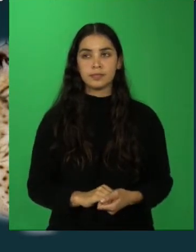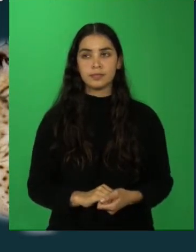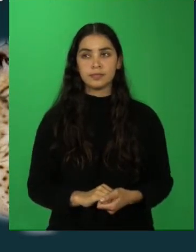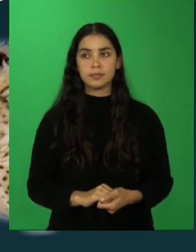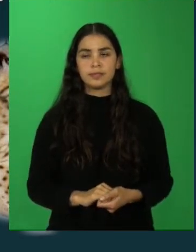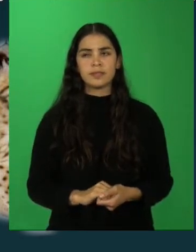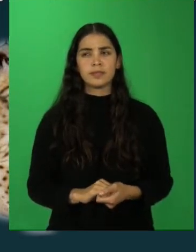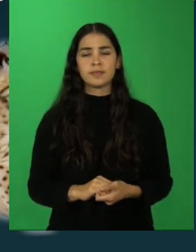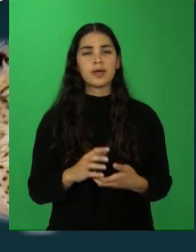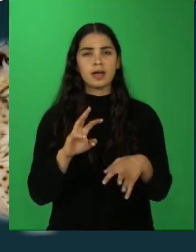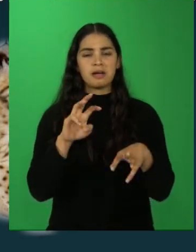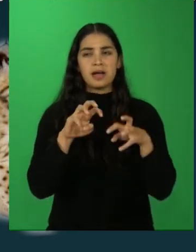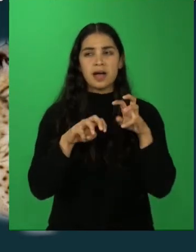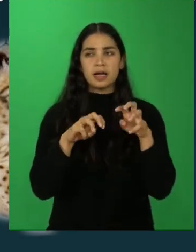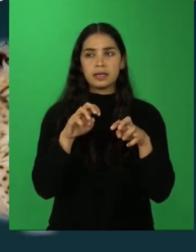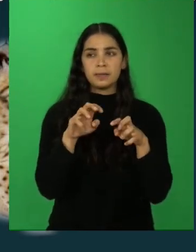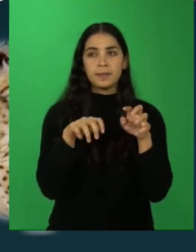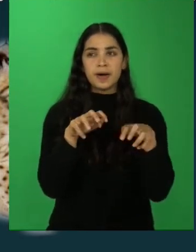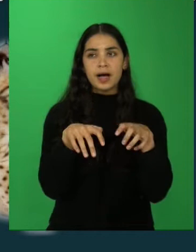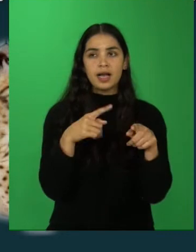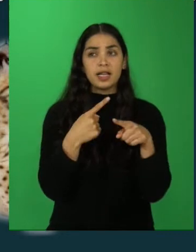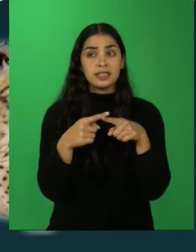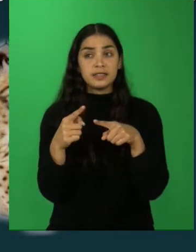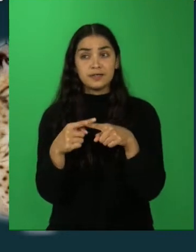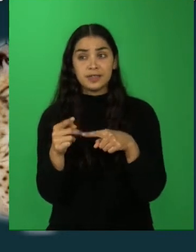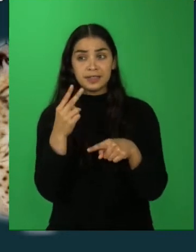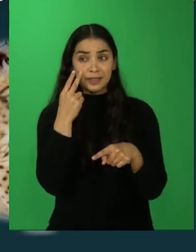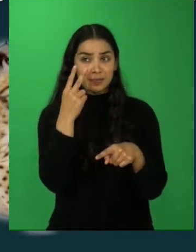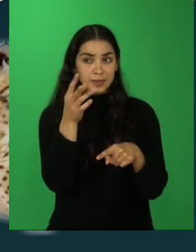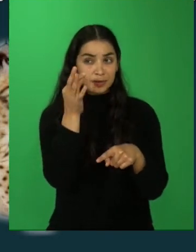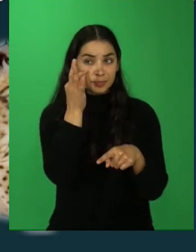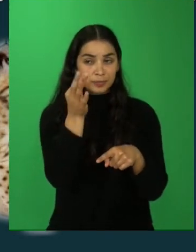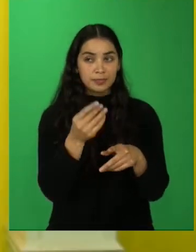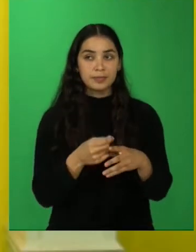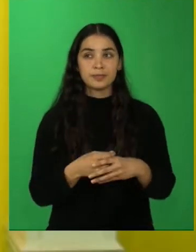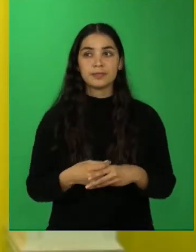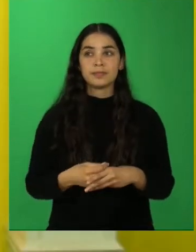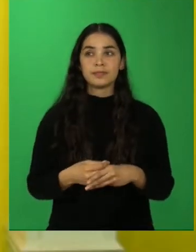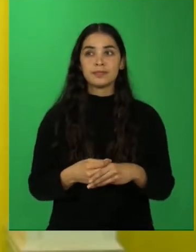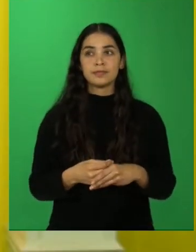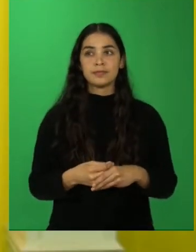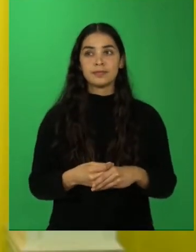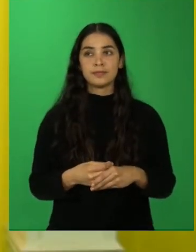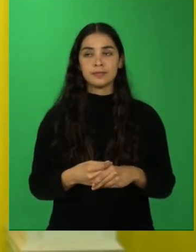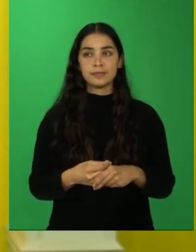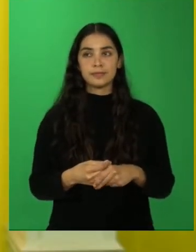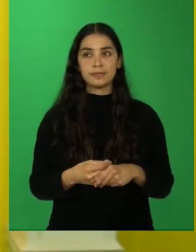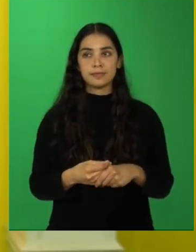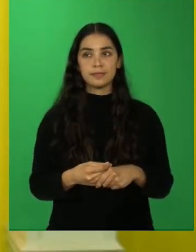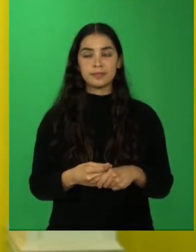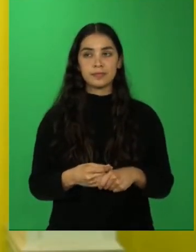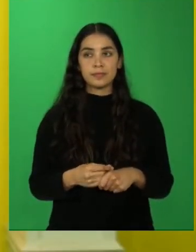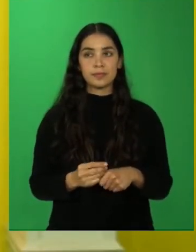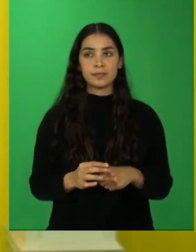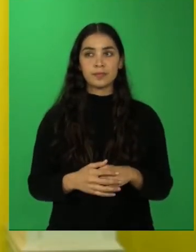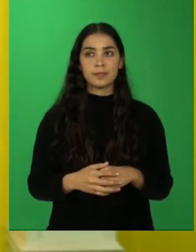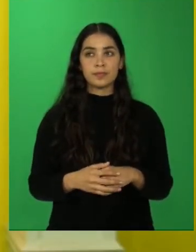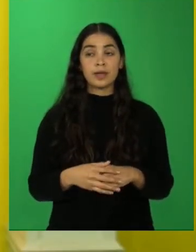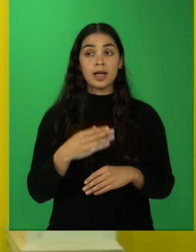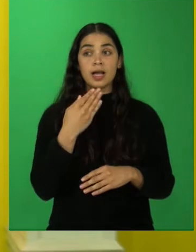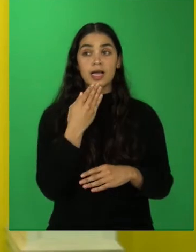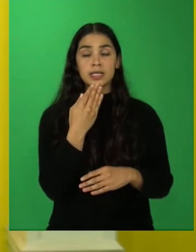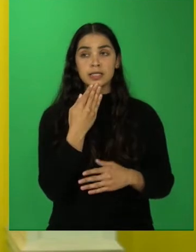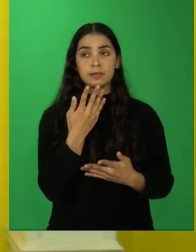biodiversidad. Tenemos el gato del monte, el puma, el cóndor, en especies